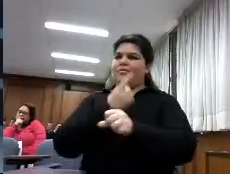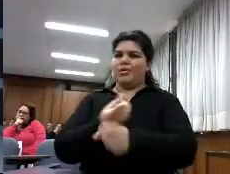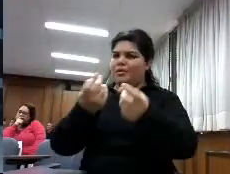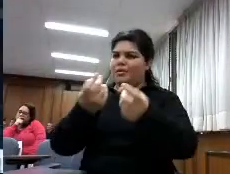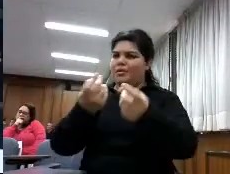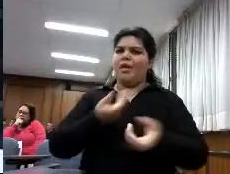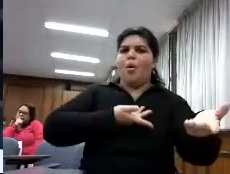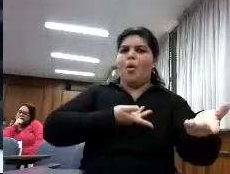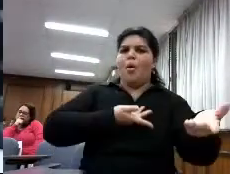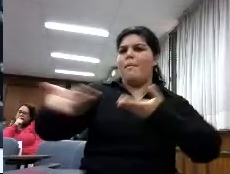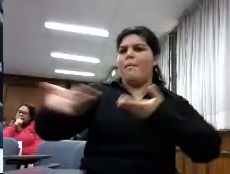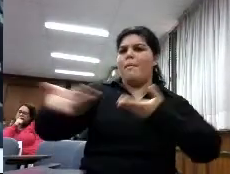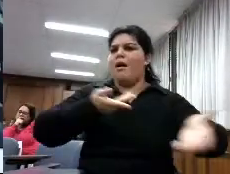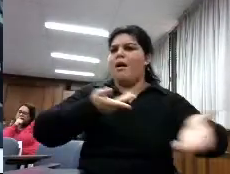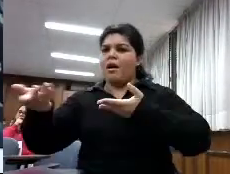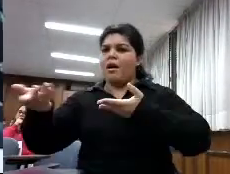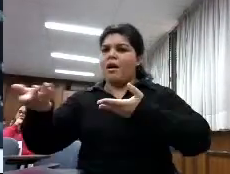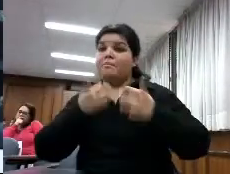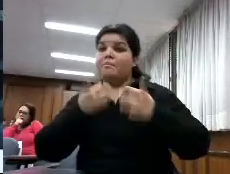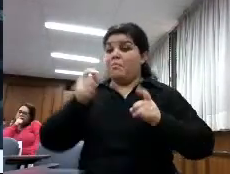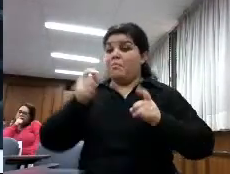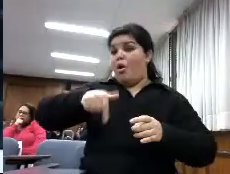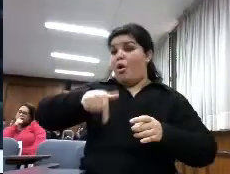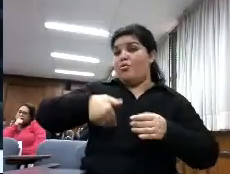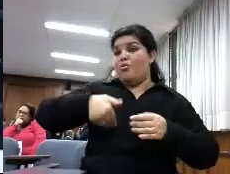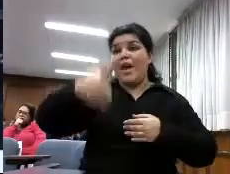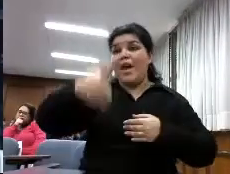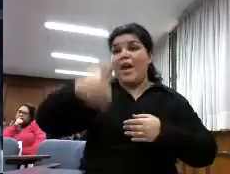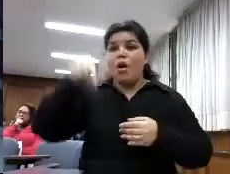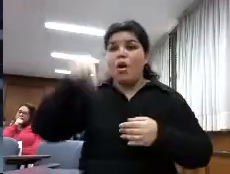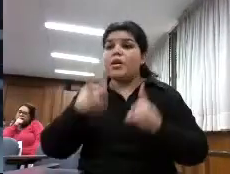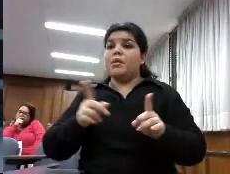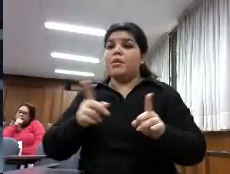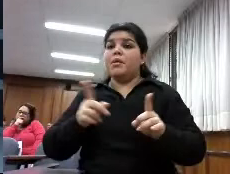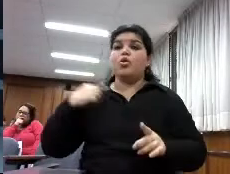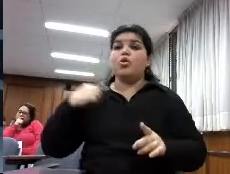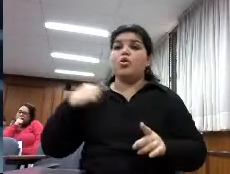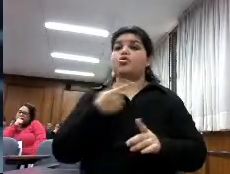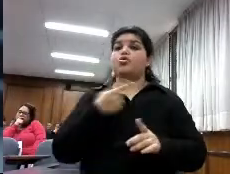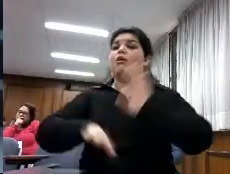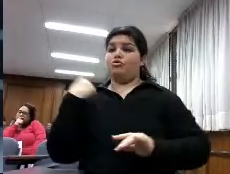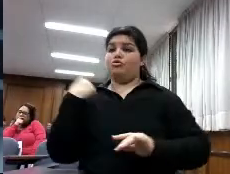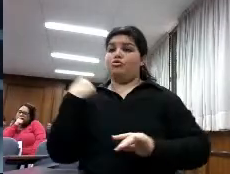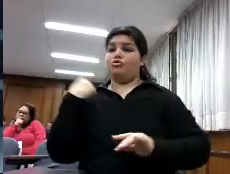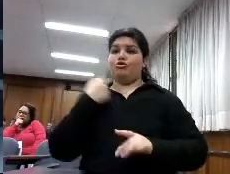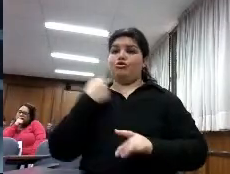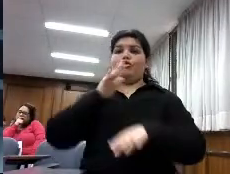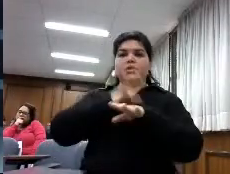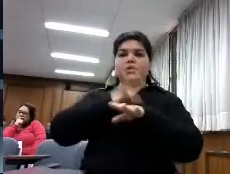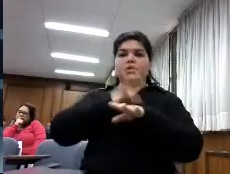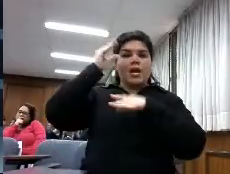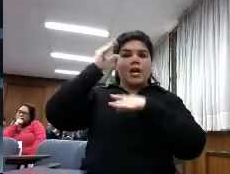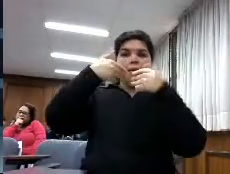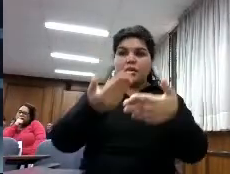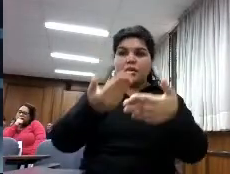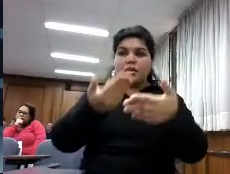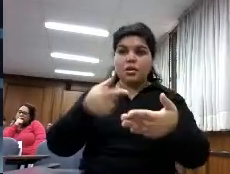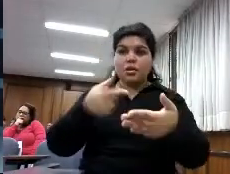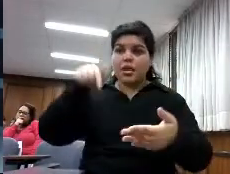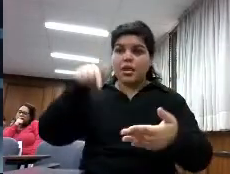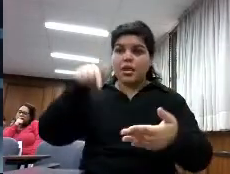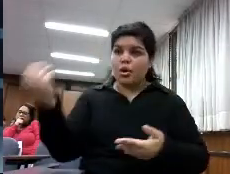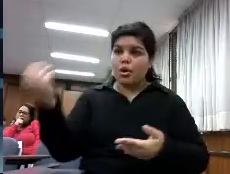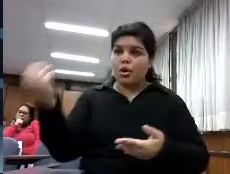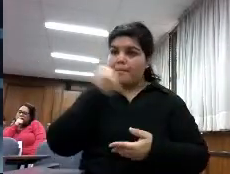ahora mismo la dimensión de lo que nosotros estamos haciendo como formadores es muy importante nos